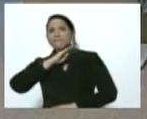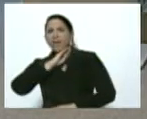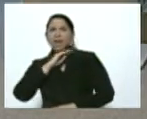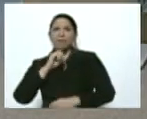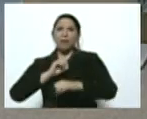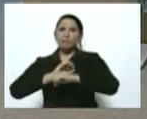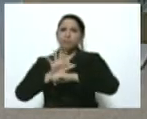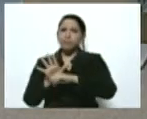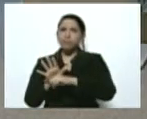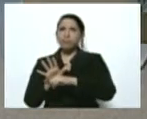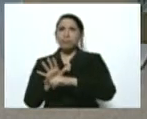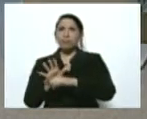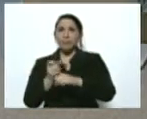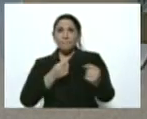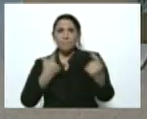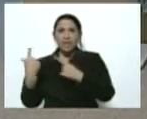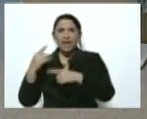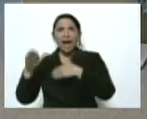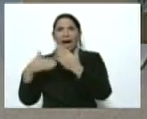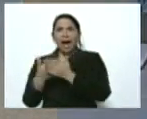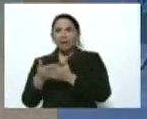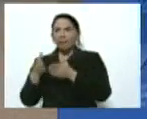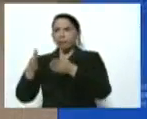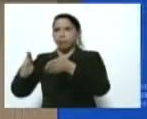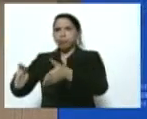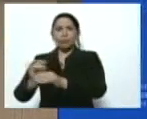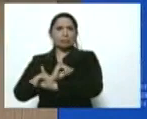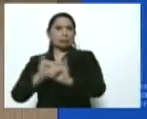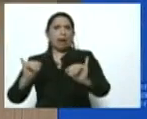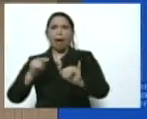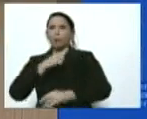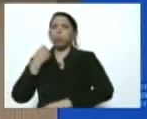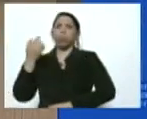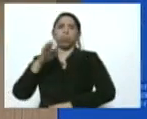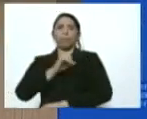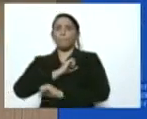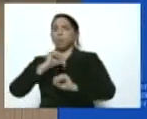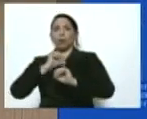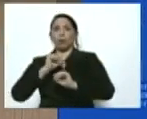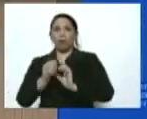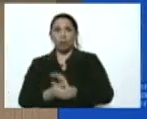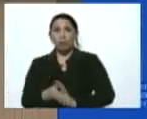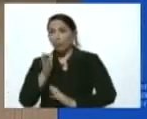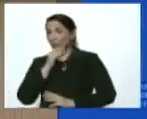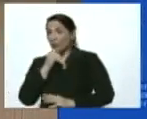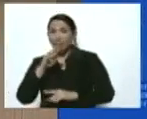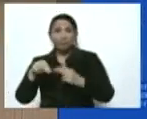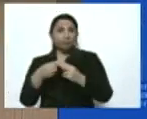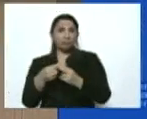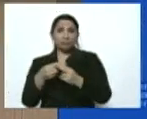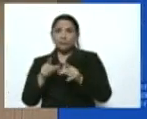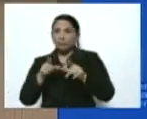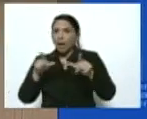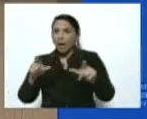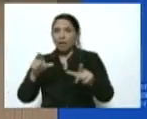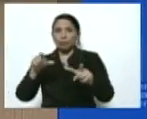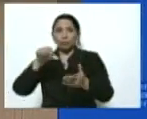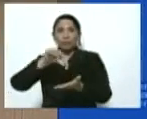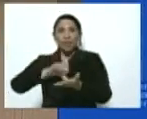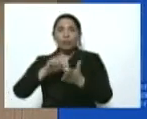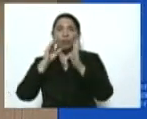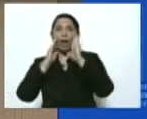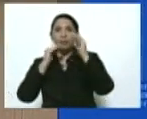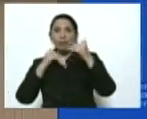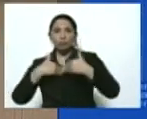-19 las llevan a la morgue para que mueran ya en la morgue porque no tienen ningún espacio en los centros de atención